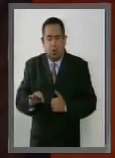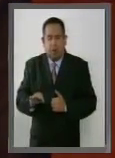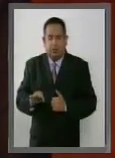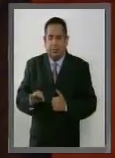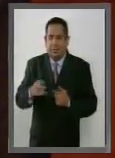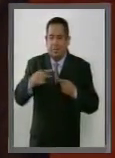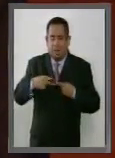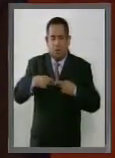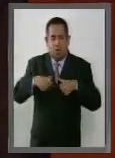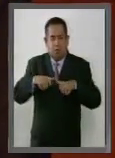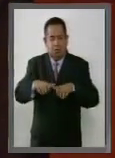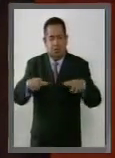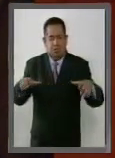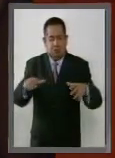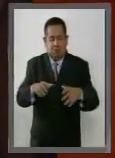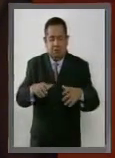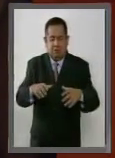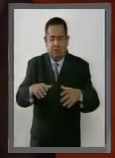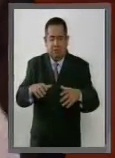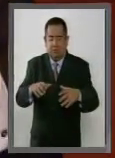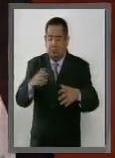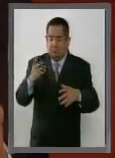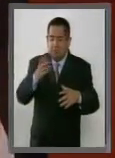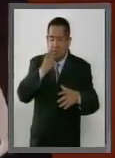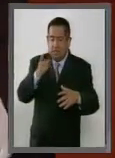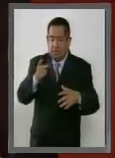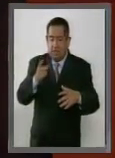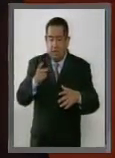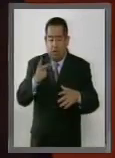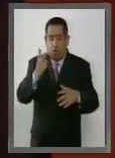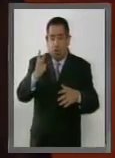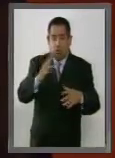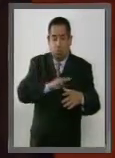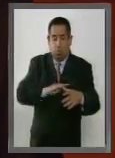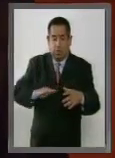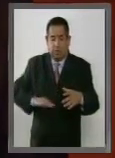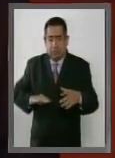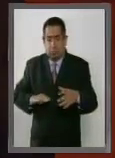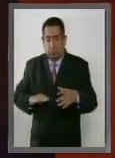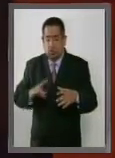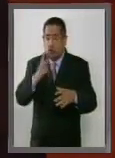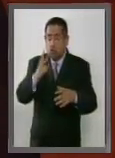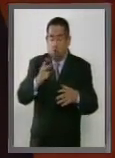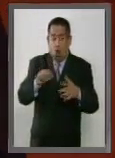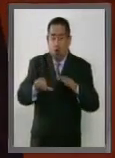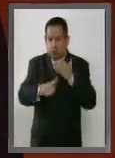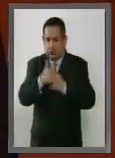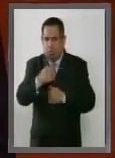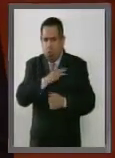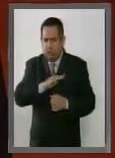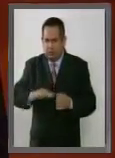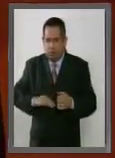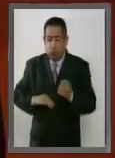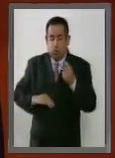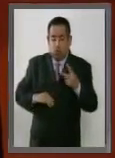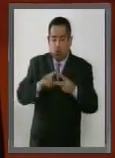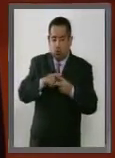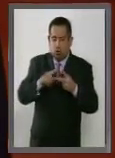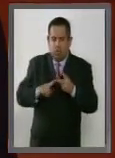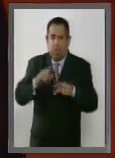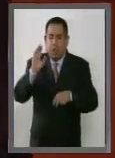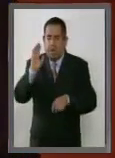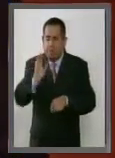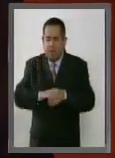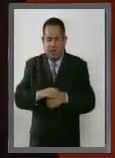de la población y tiene dos de los 11 municipios con el mayor